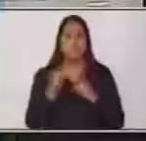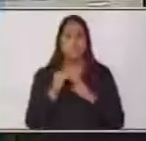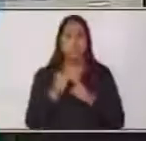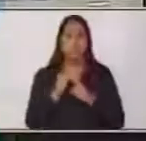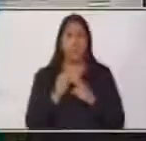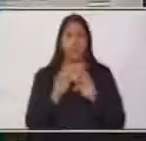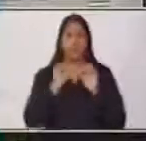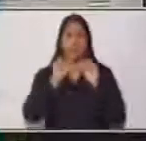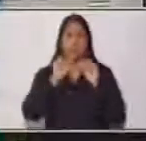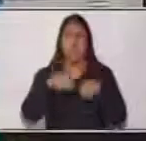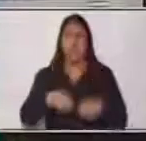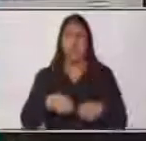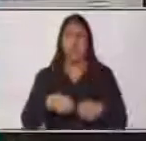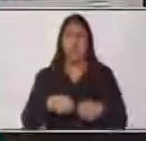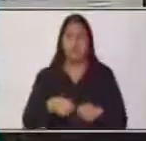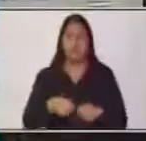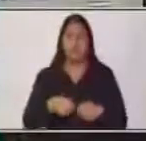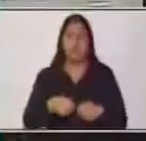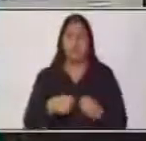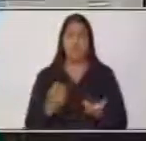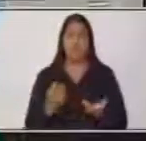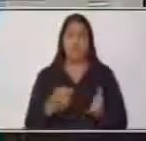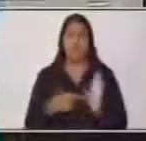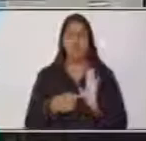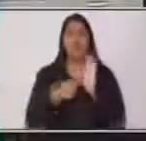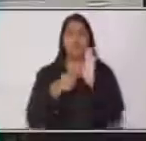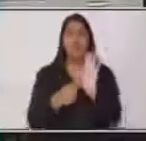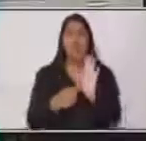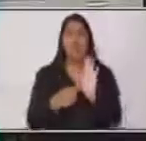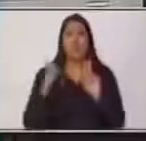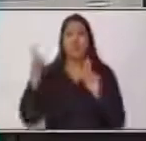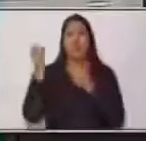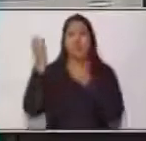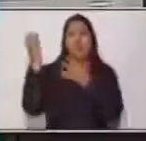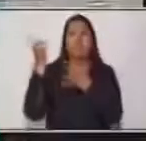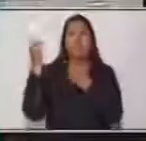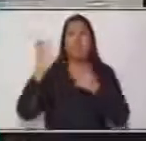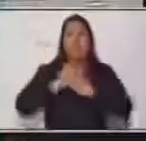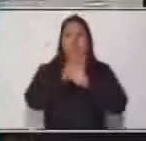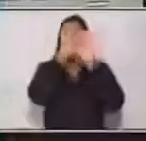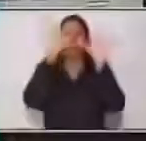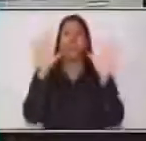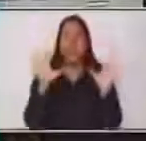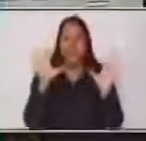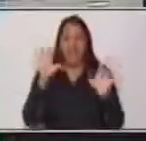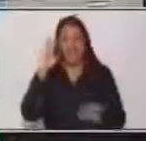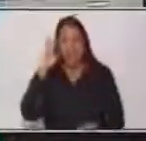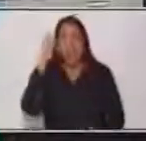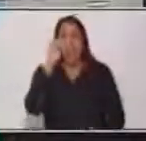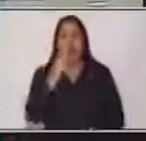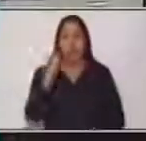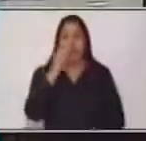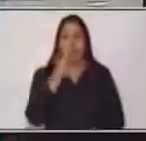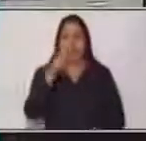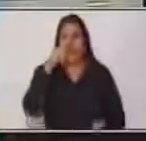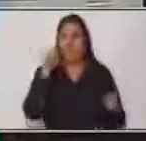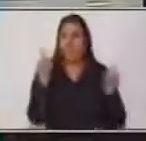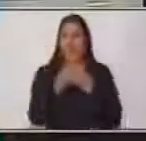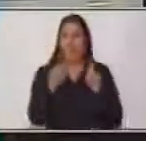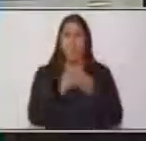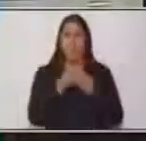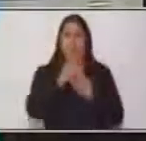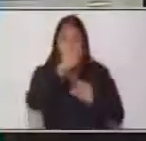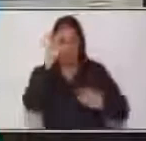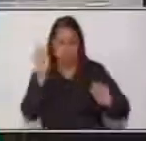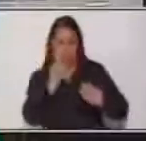reflejar esa información clara y objetiva. La precisión. La